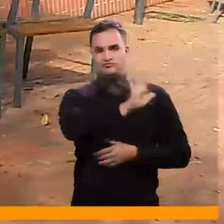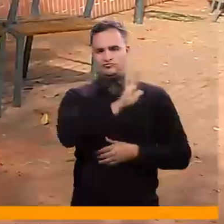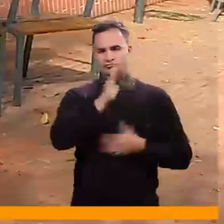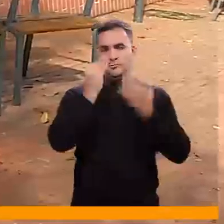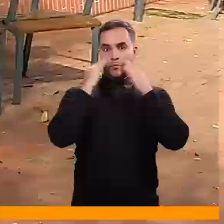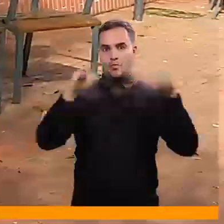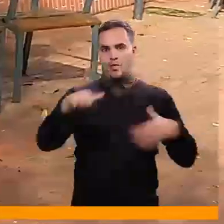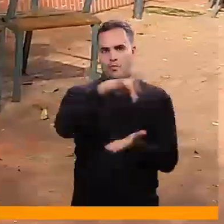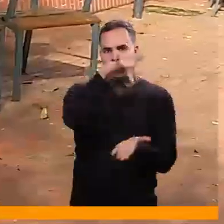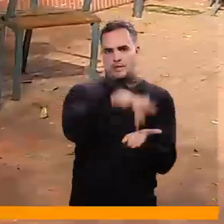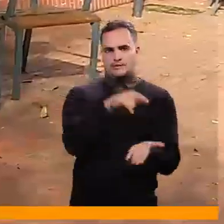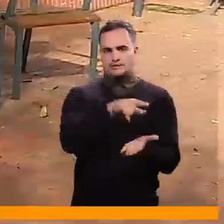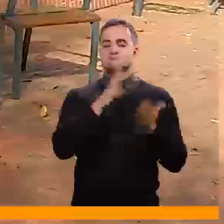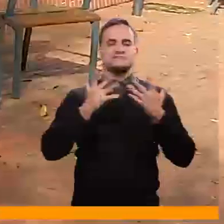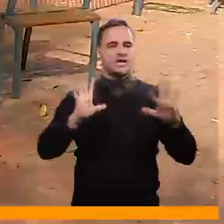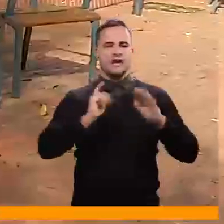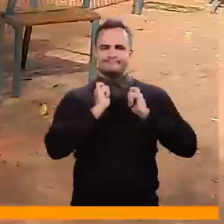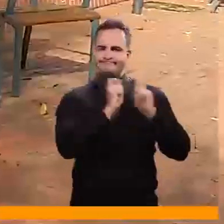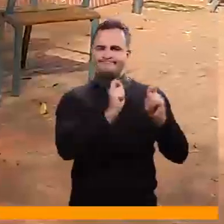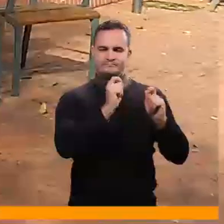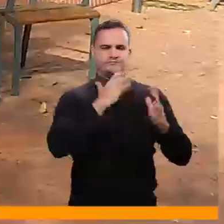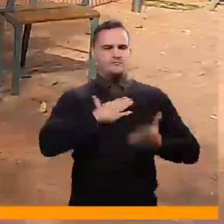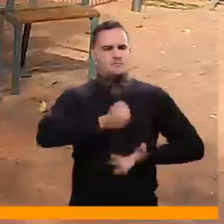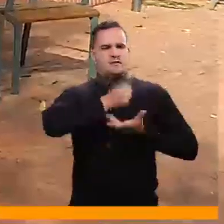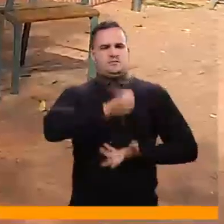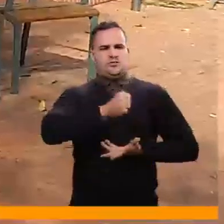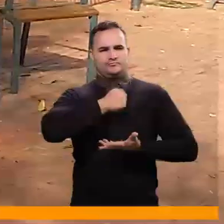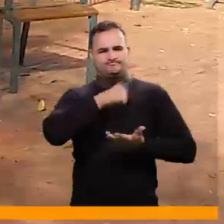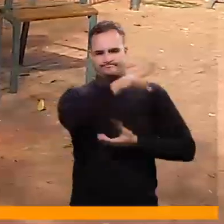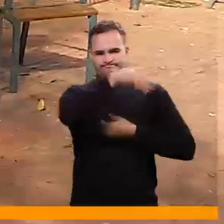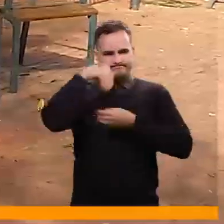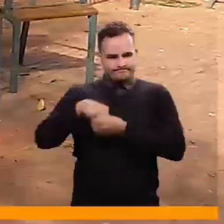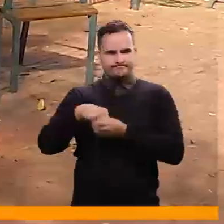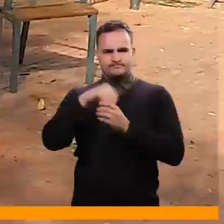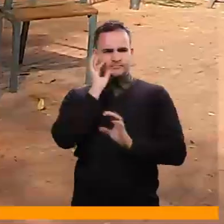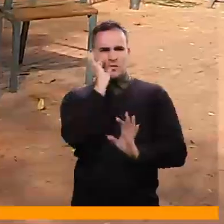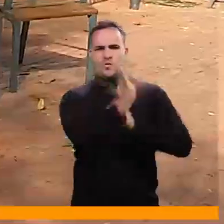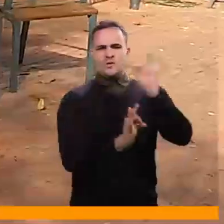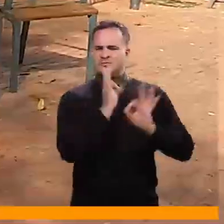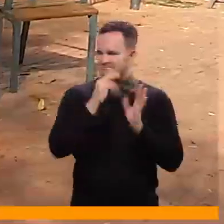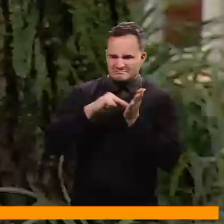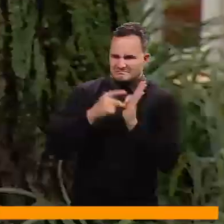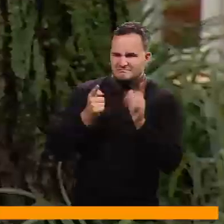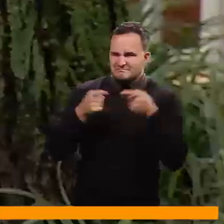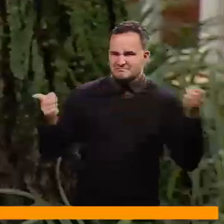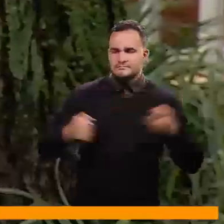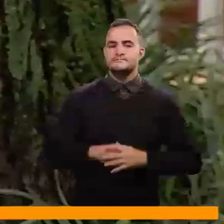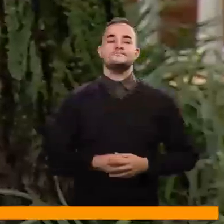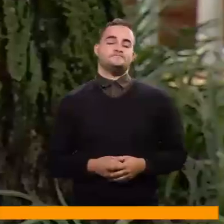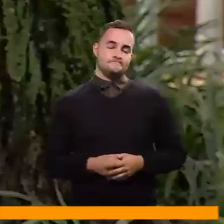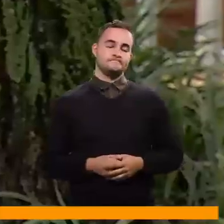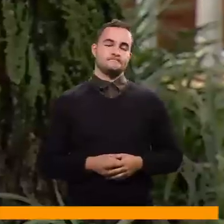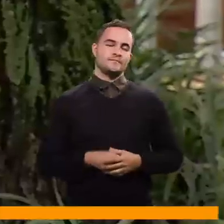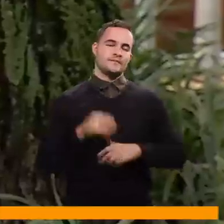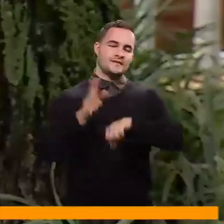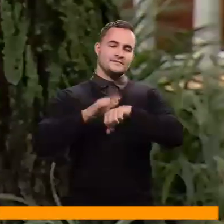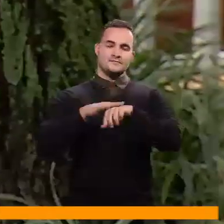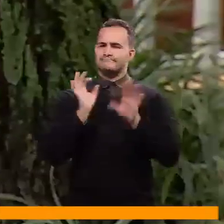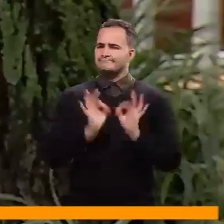árboles que tenemos en el Parque del Poblado sean declarados patrimonio de la ciudad, en este mes del patrimonio. Es muy importante